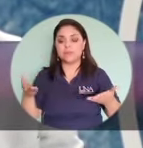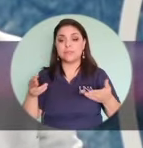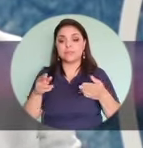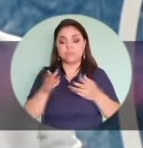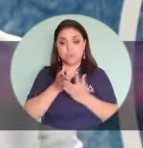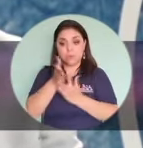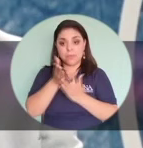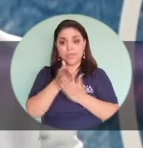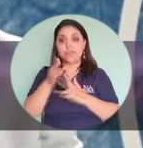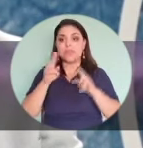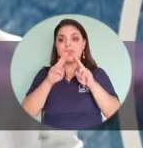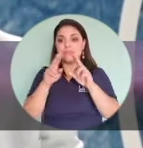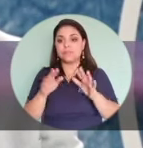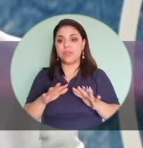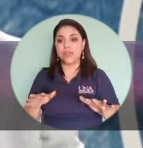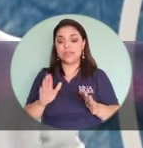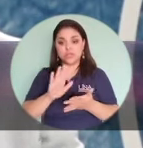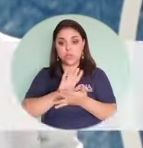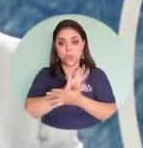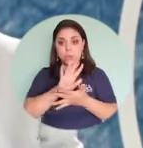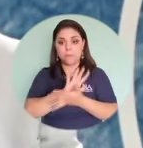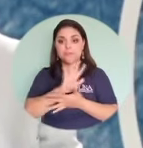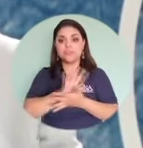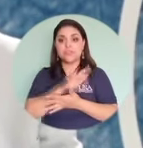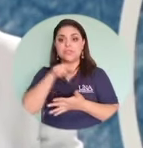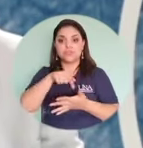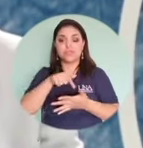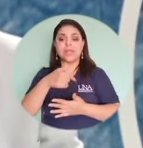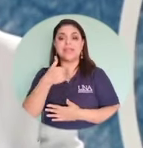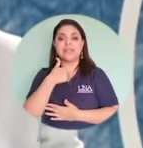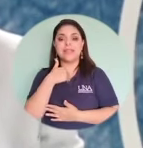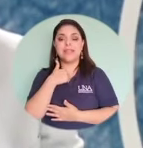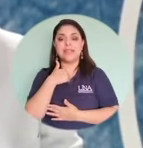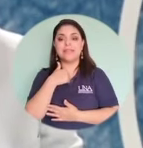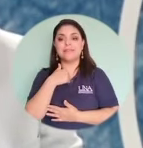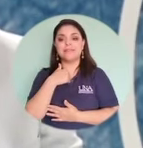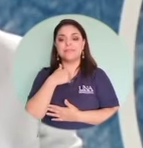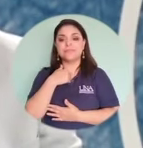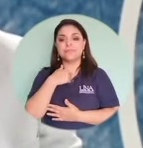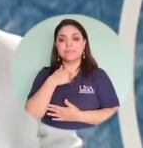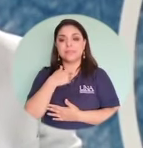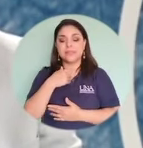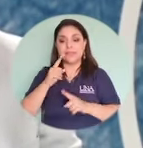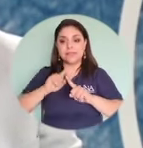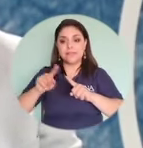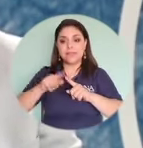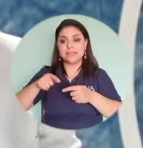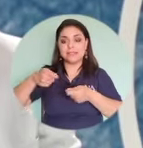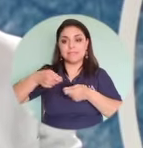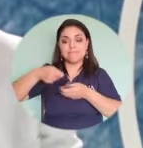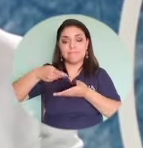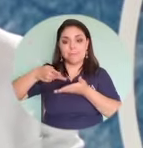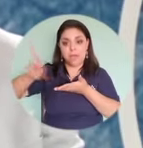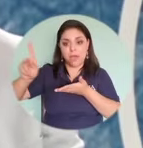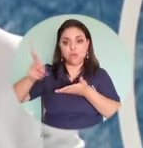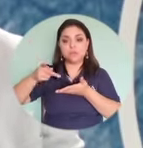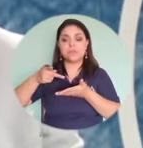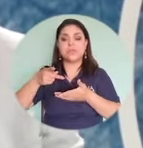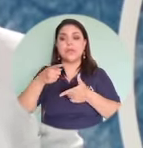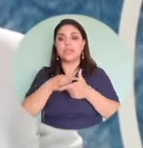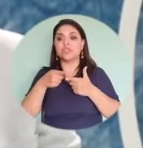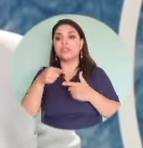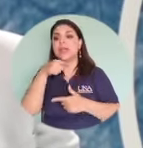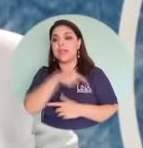por medio de redes, de documentos que tienen que generarse, de transferencias, es un elemento de seguridad que forma, que